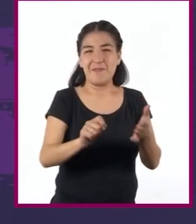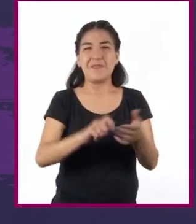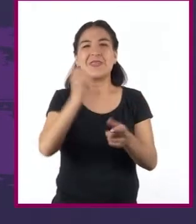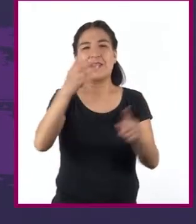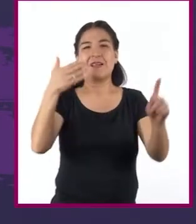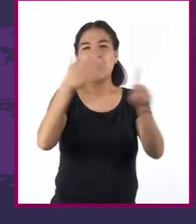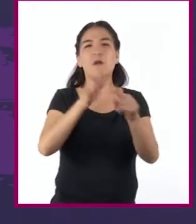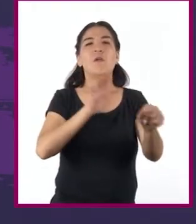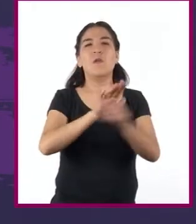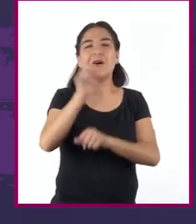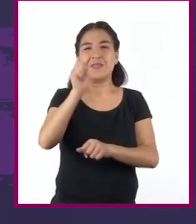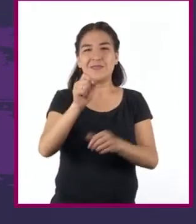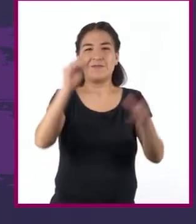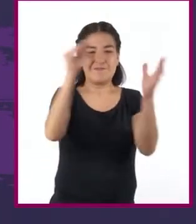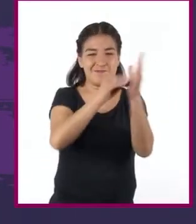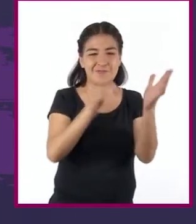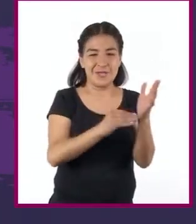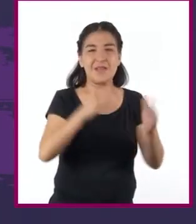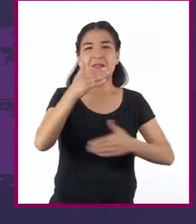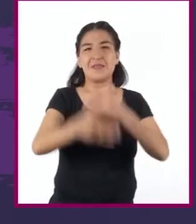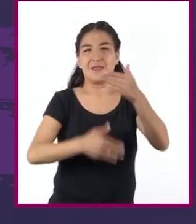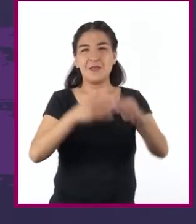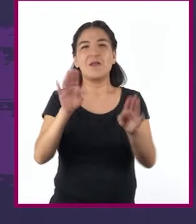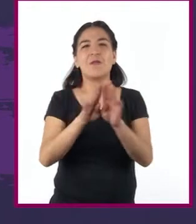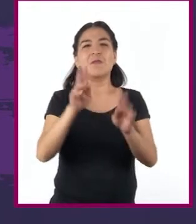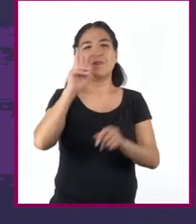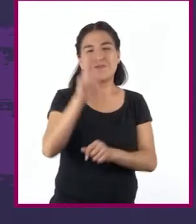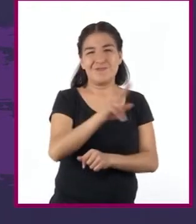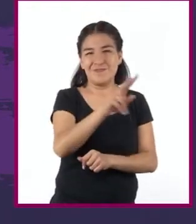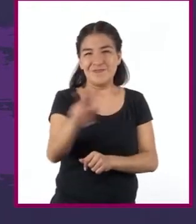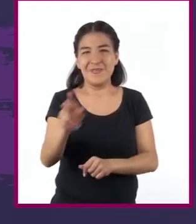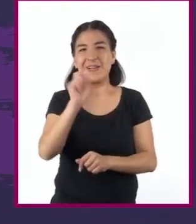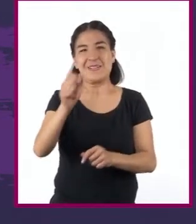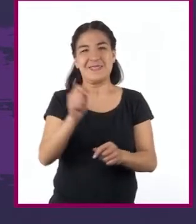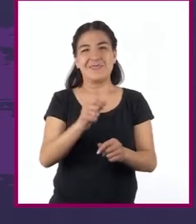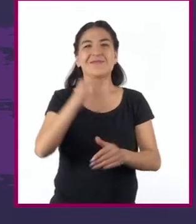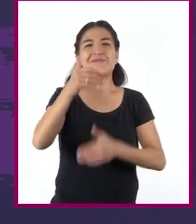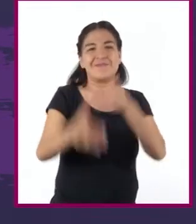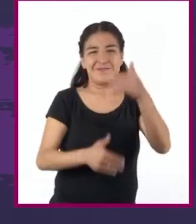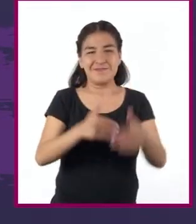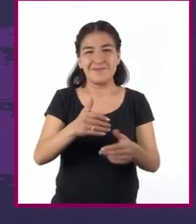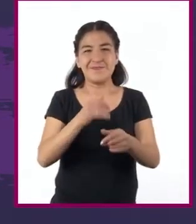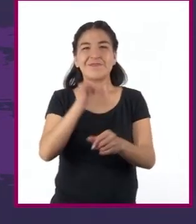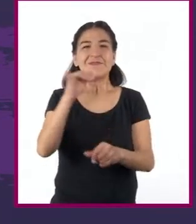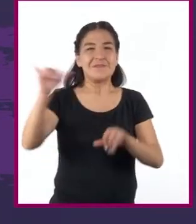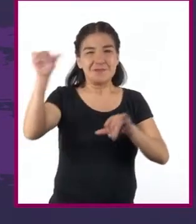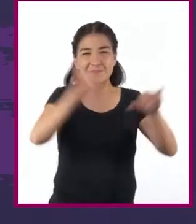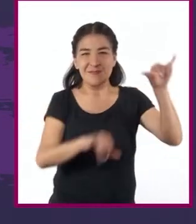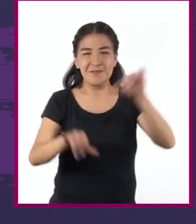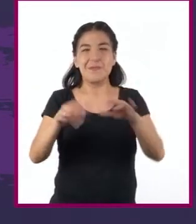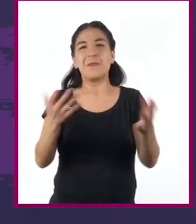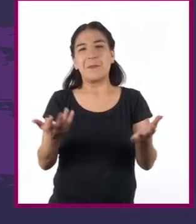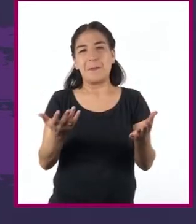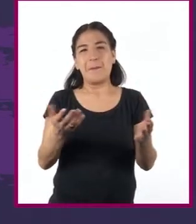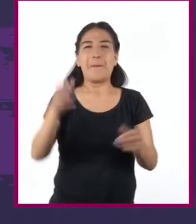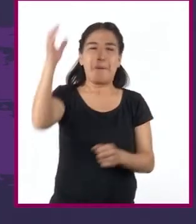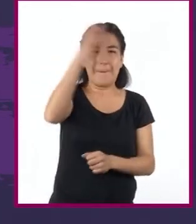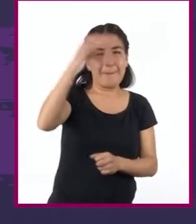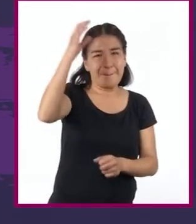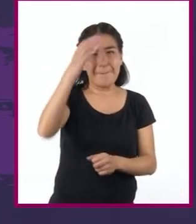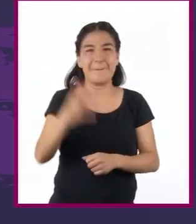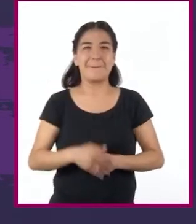registrar los pasos o las observaciones del proceso de un experimento de corte científico,